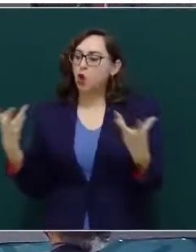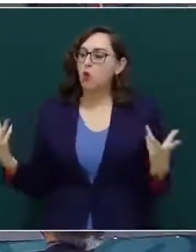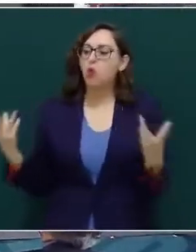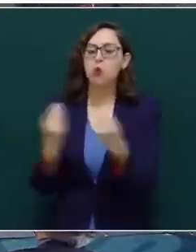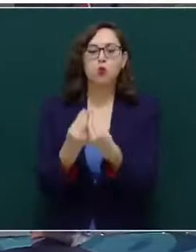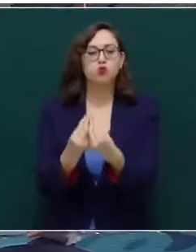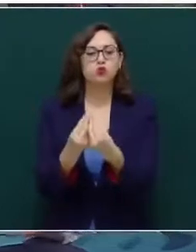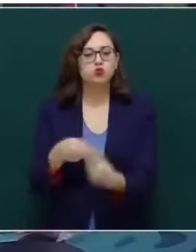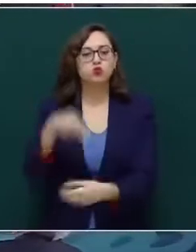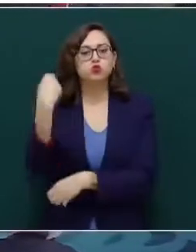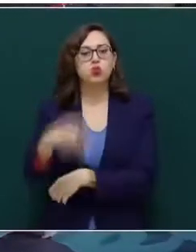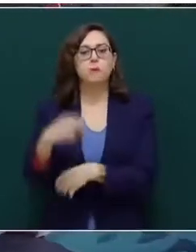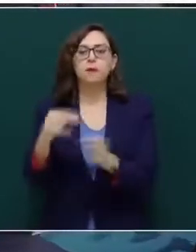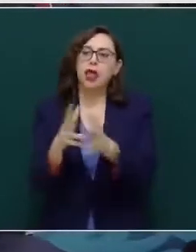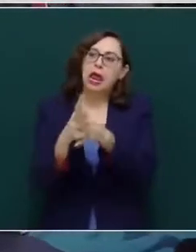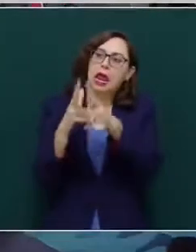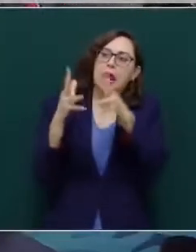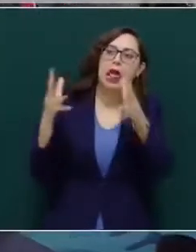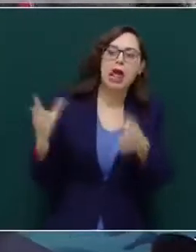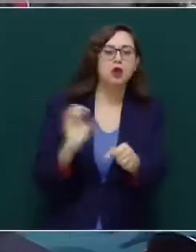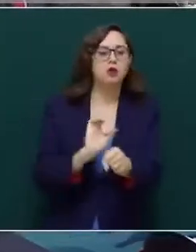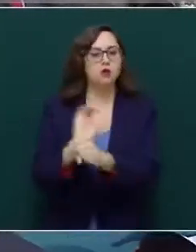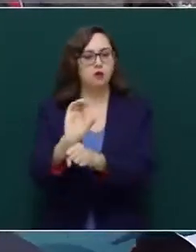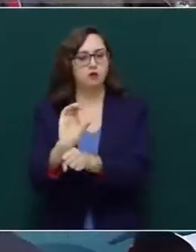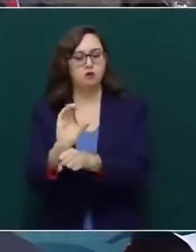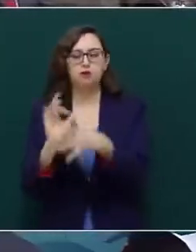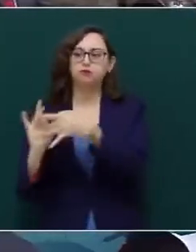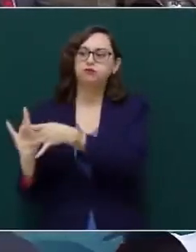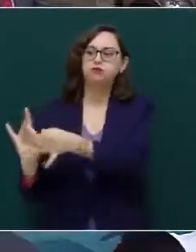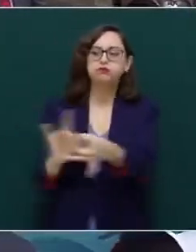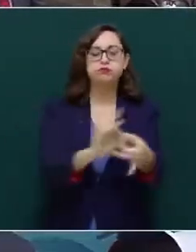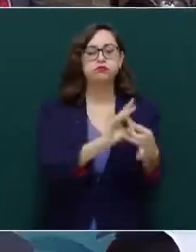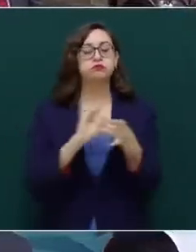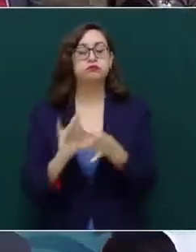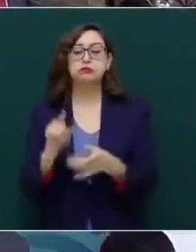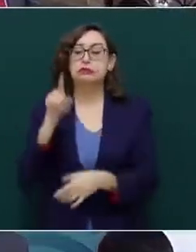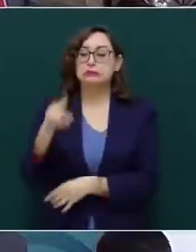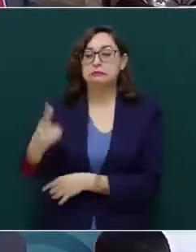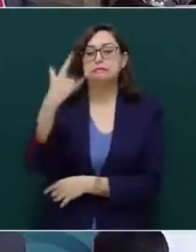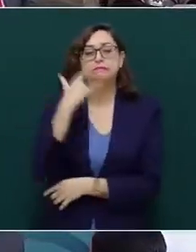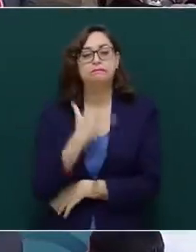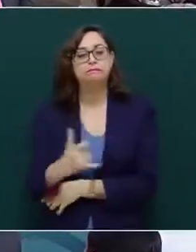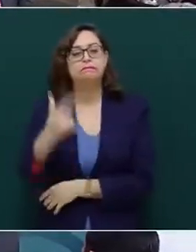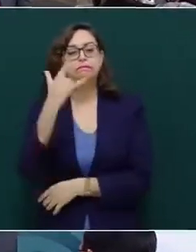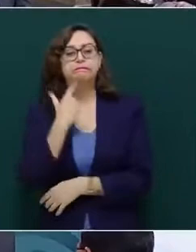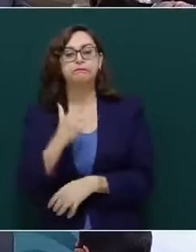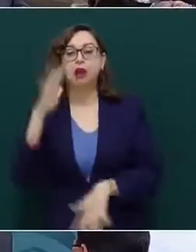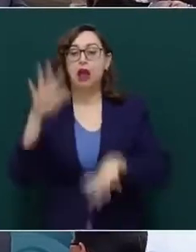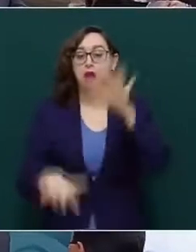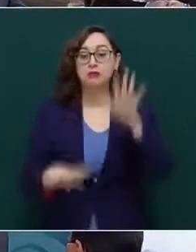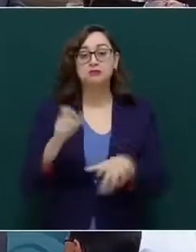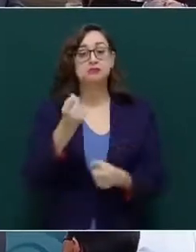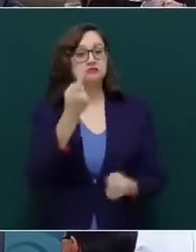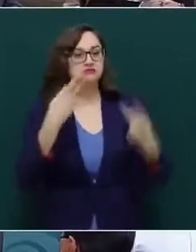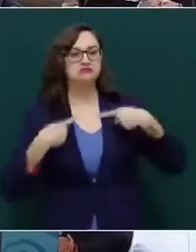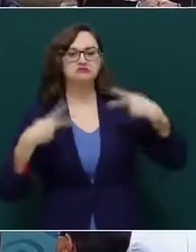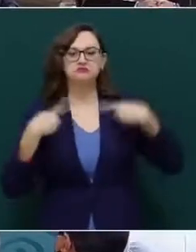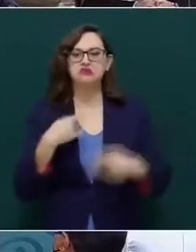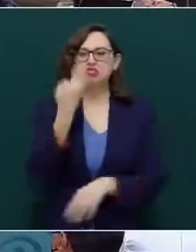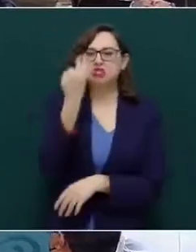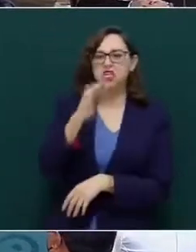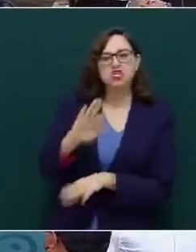fácil en su lucha, perdió batallas, enfrentó traiciones y como en todo movimiento